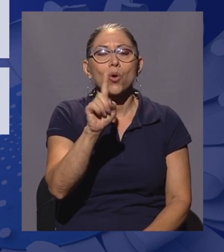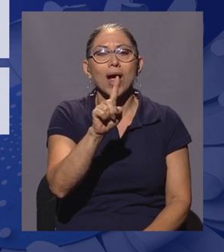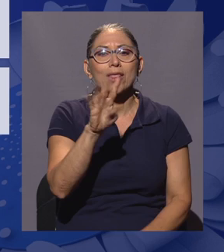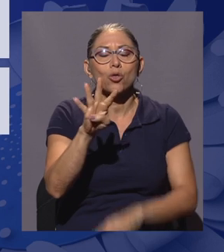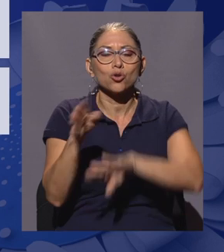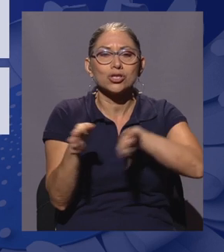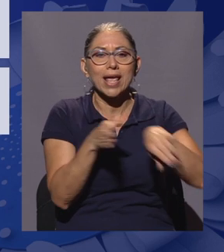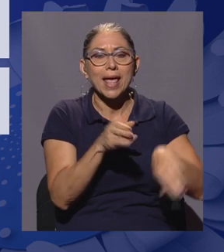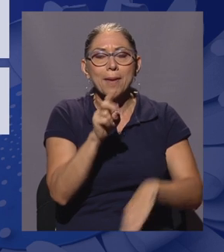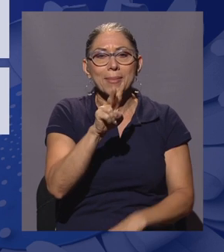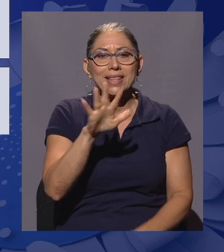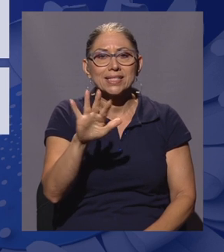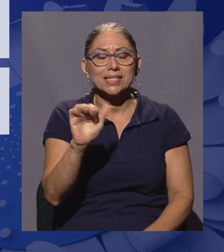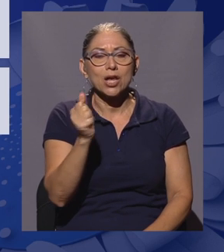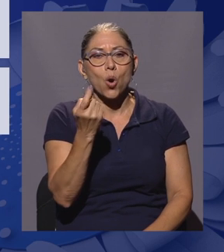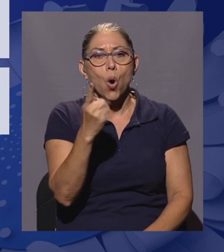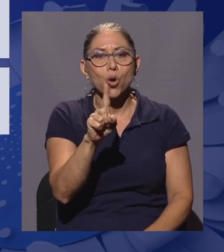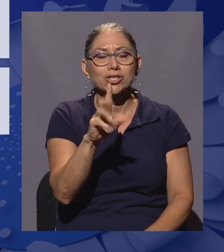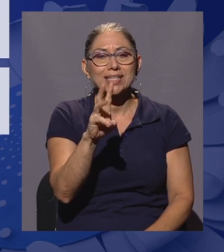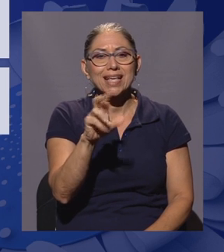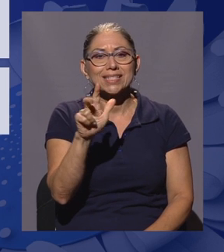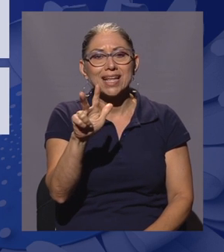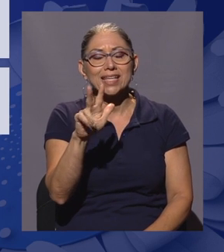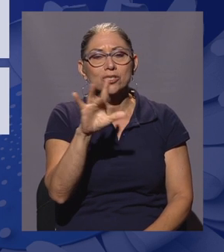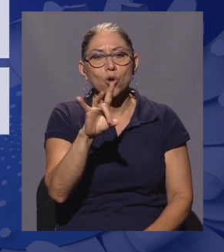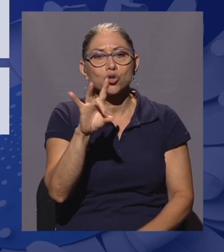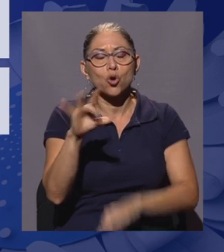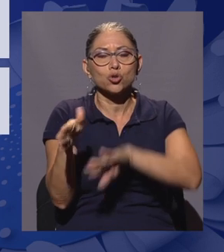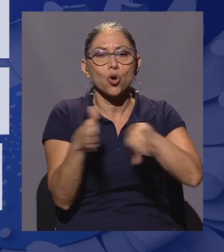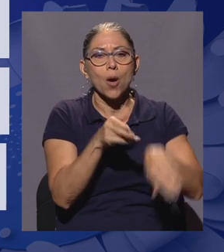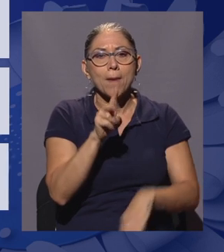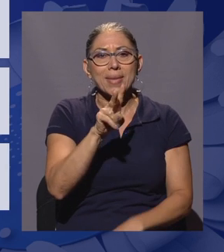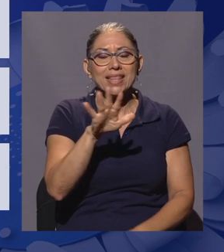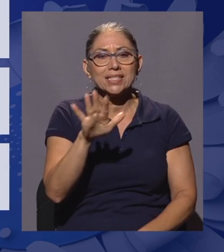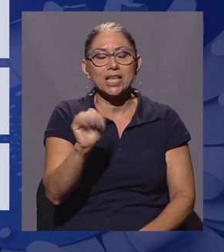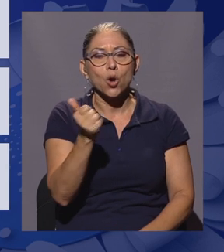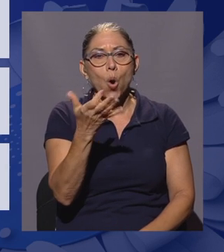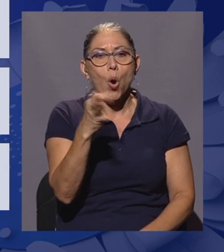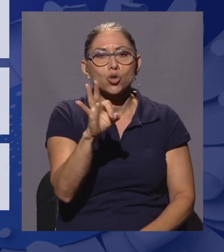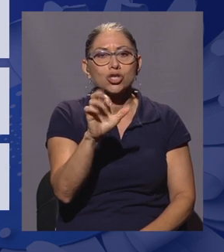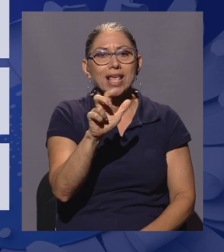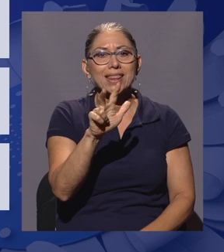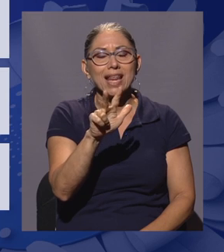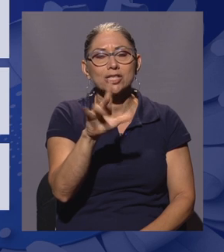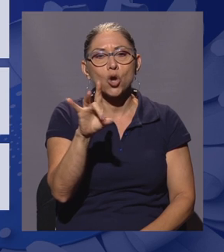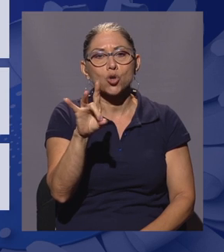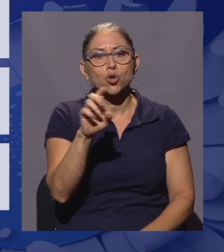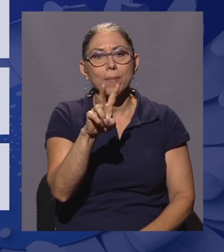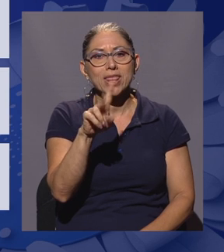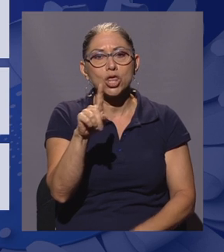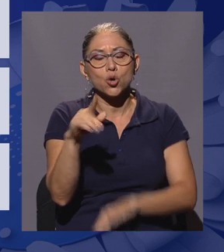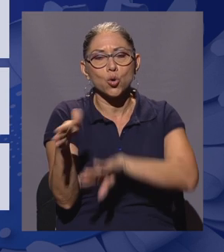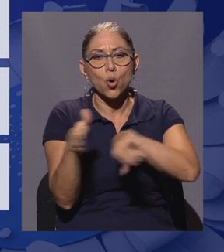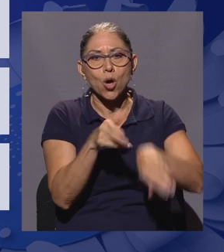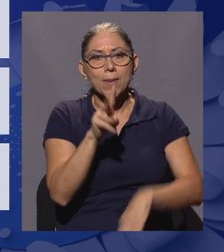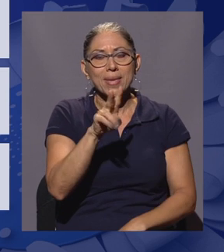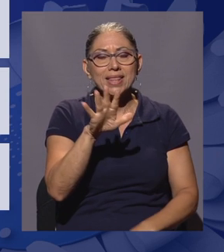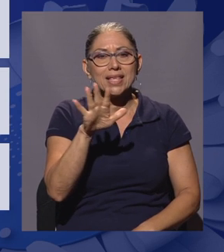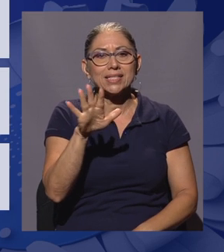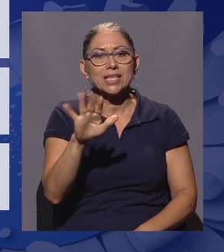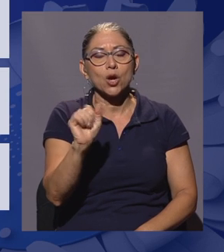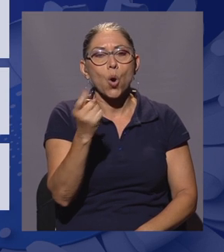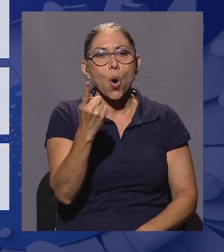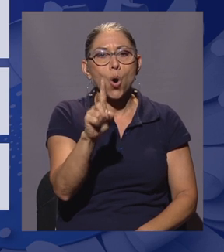2511-6388, 2511-3821 y 2511